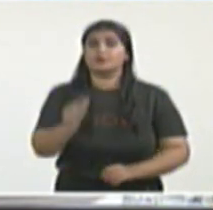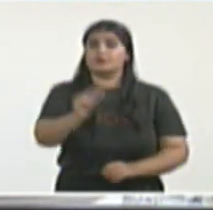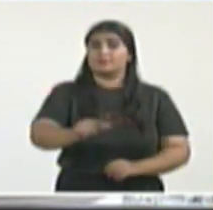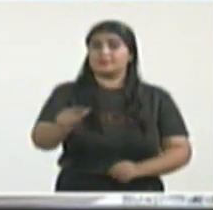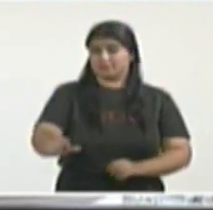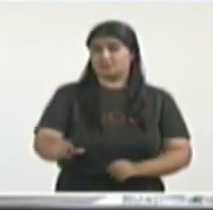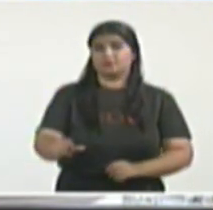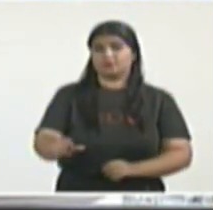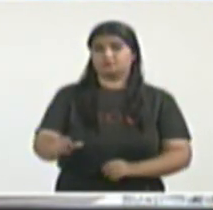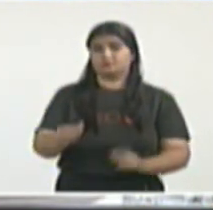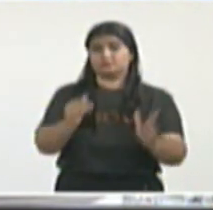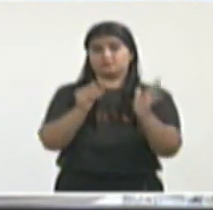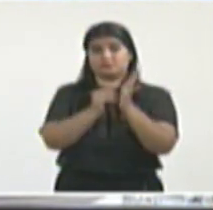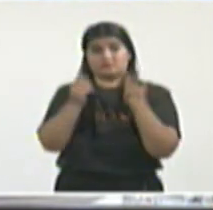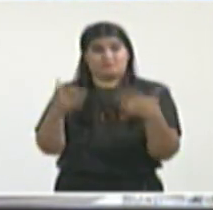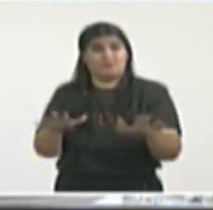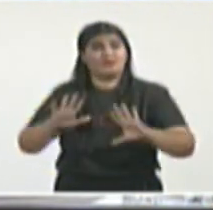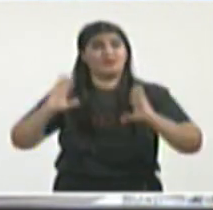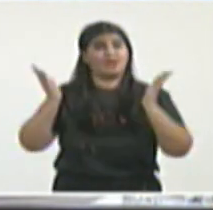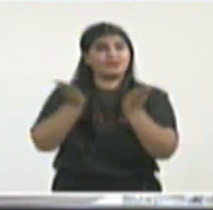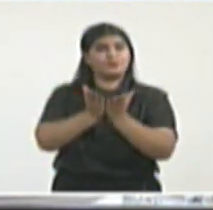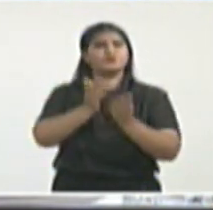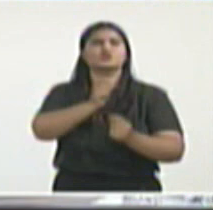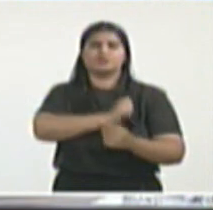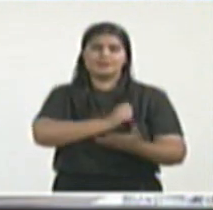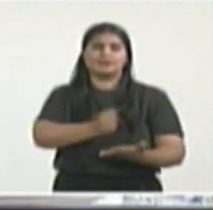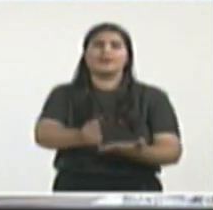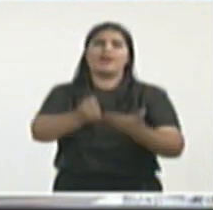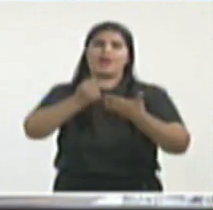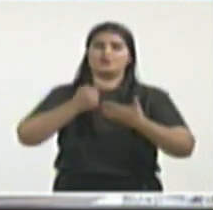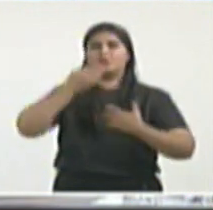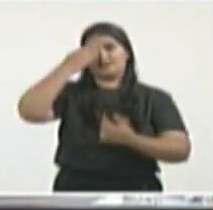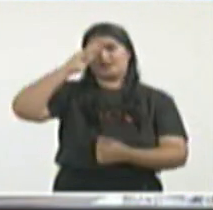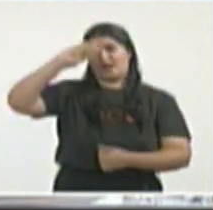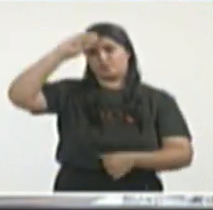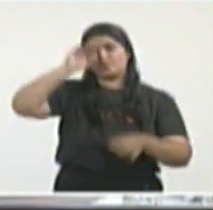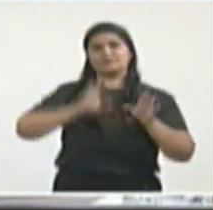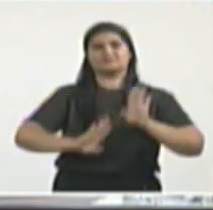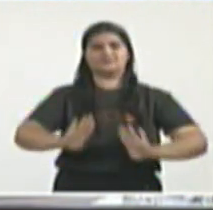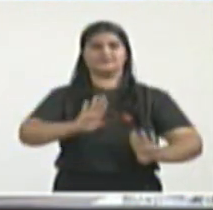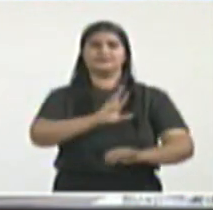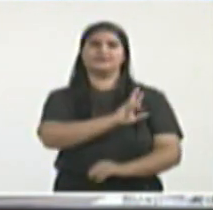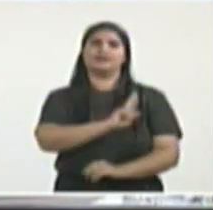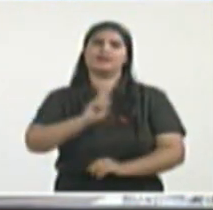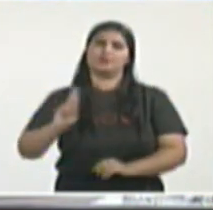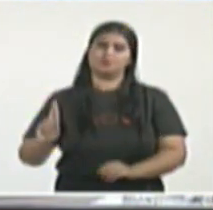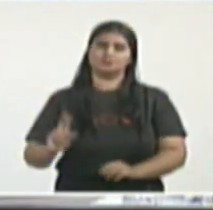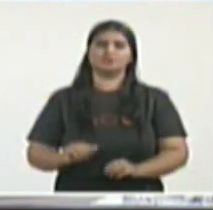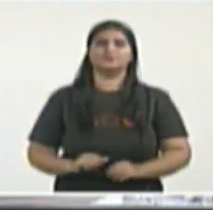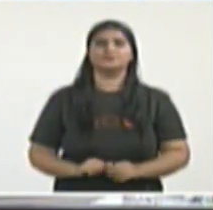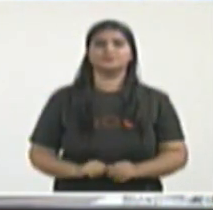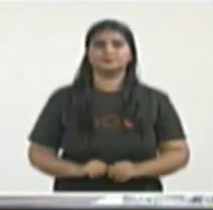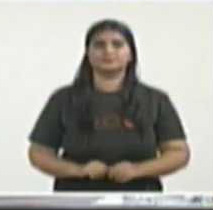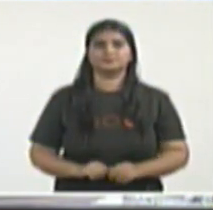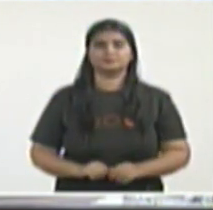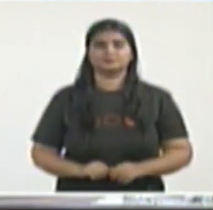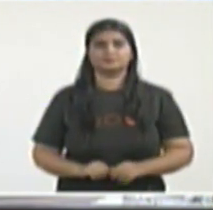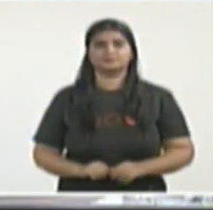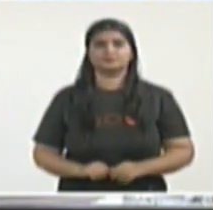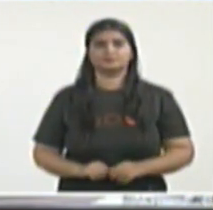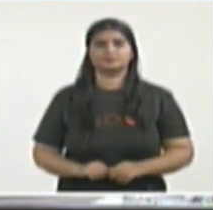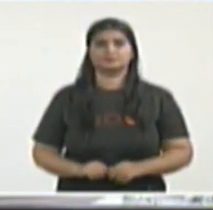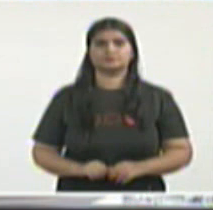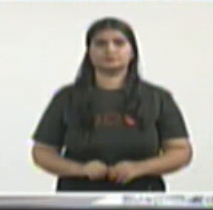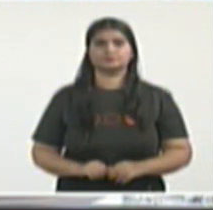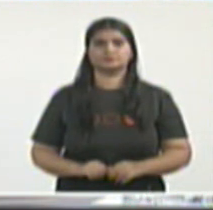que se han realizado o están en marcha. Durante esta propia comparecencia he